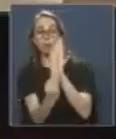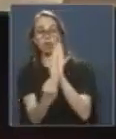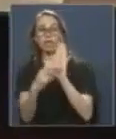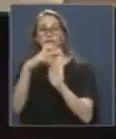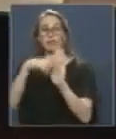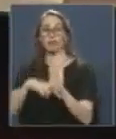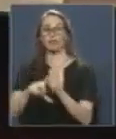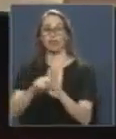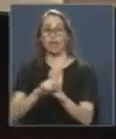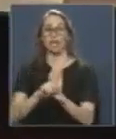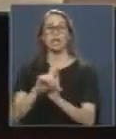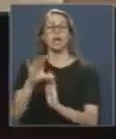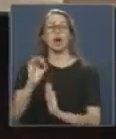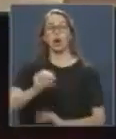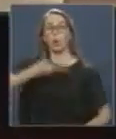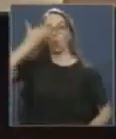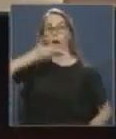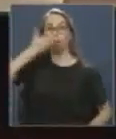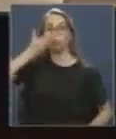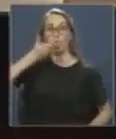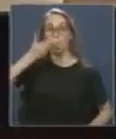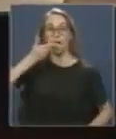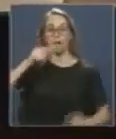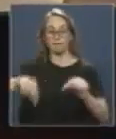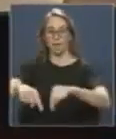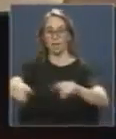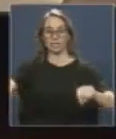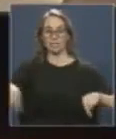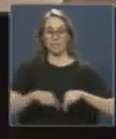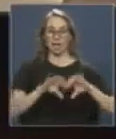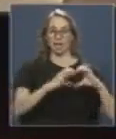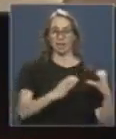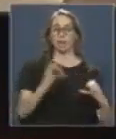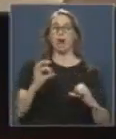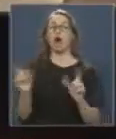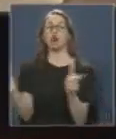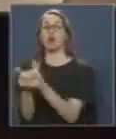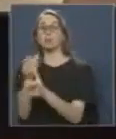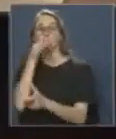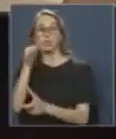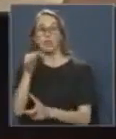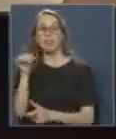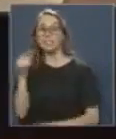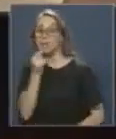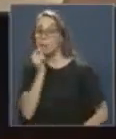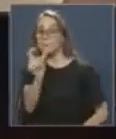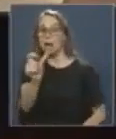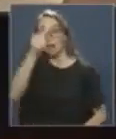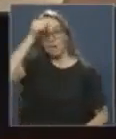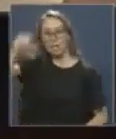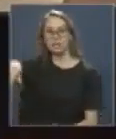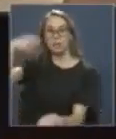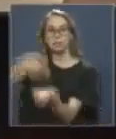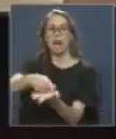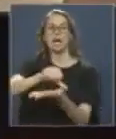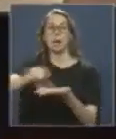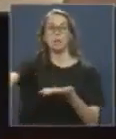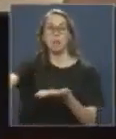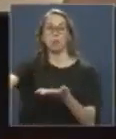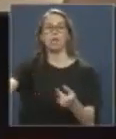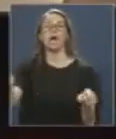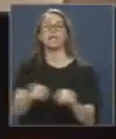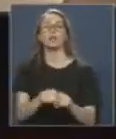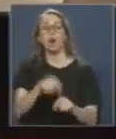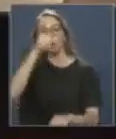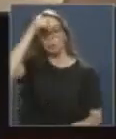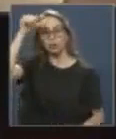o en intervenciones en sala o en comisiones, deberían ser castigadas con multas, de la misma manera